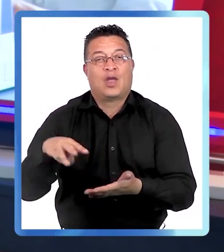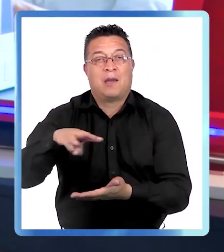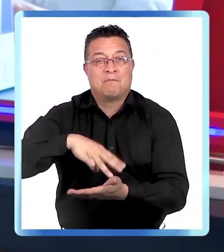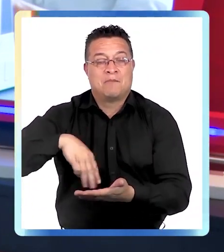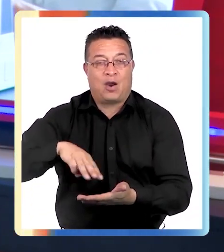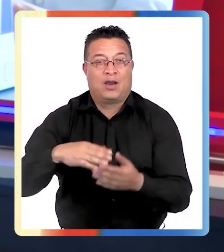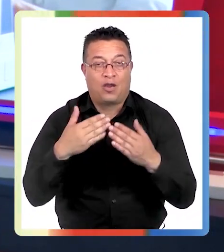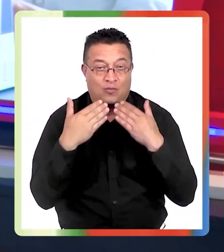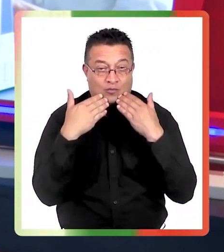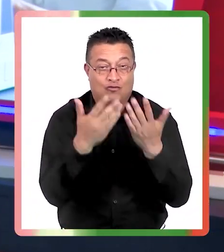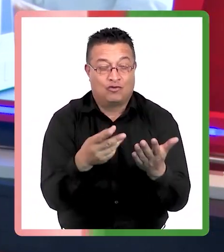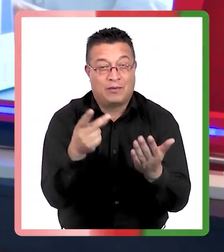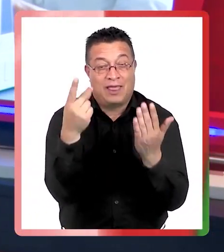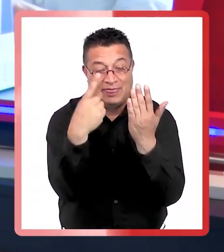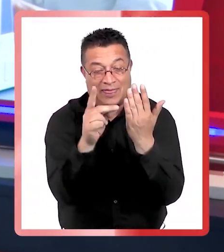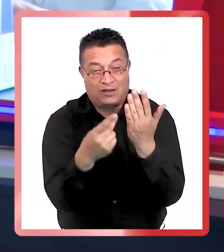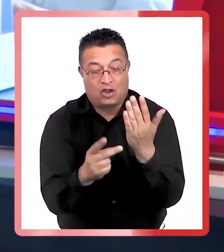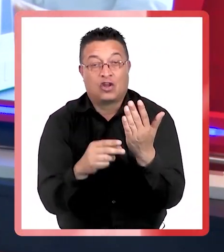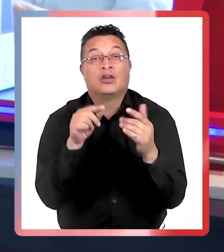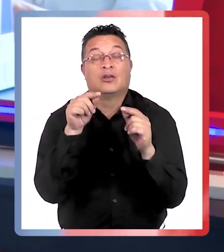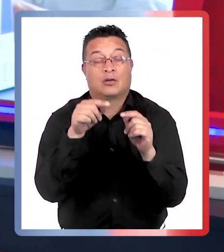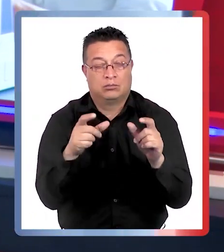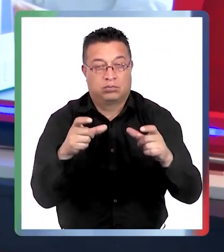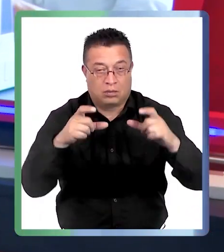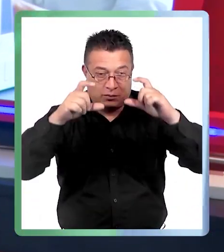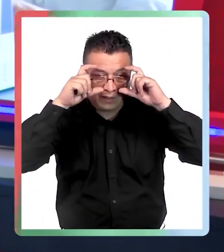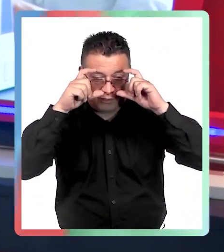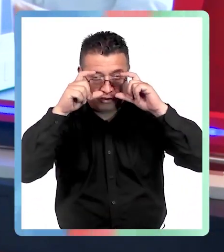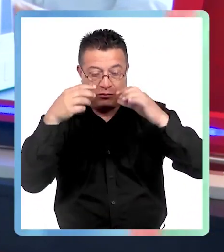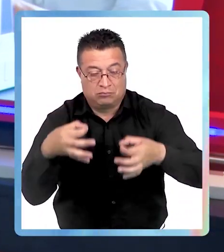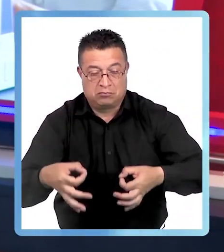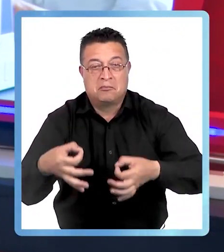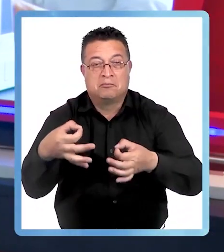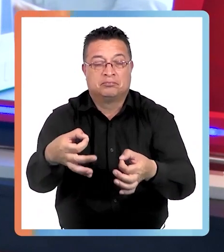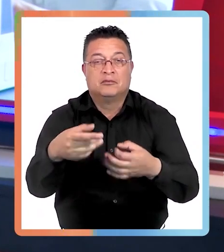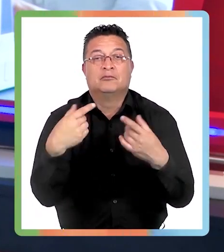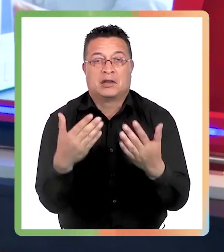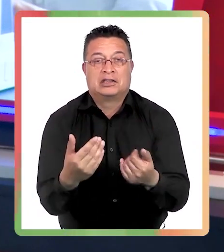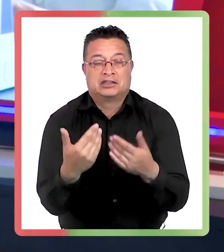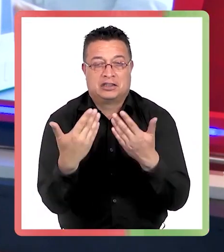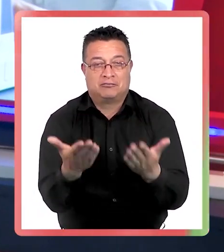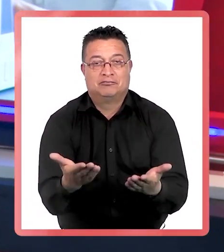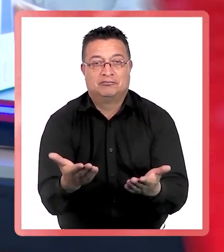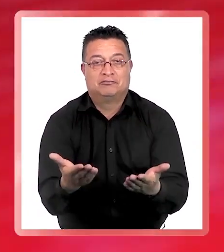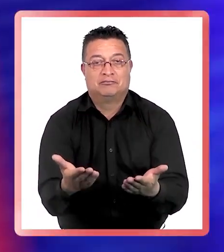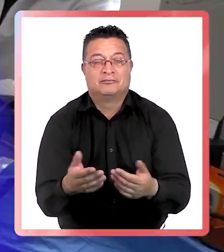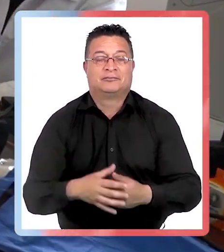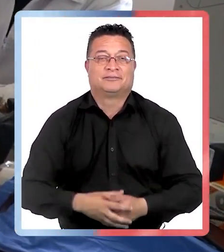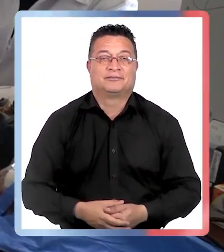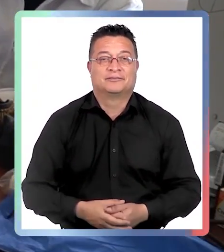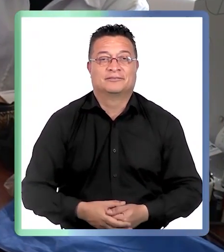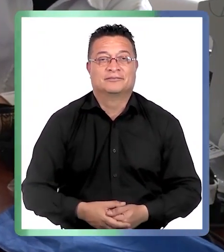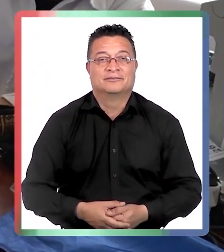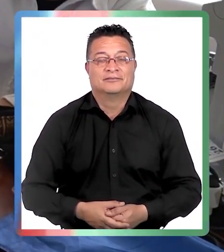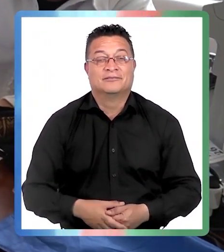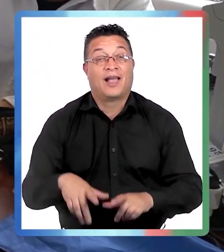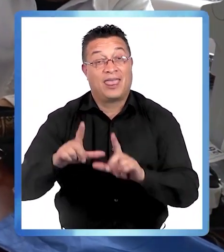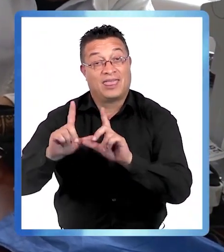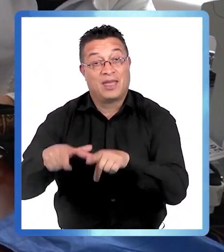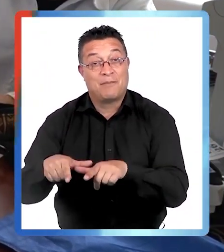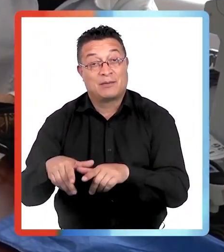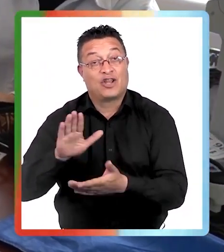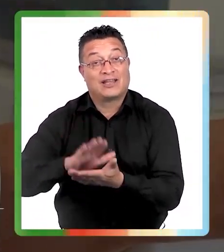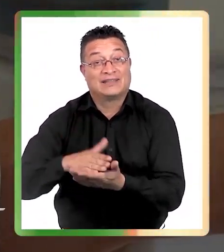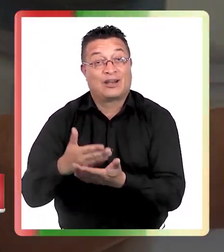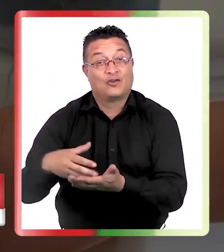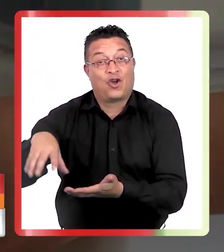Recibieron un diagnóstico, una receta y los lentes ópticos que necesitan. Contivisión con la nota. El Departamento